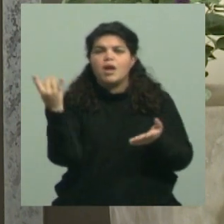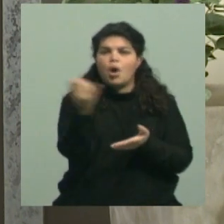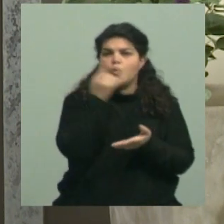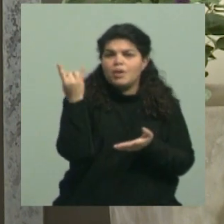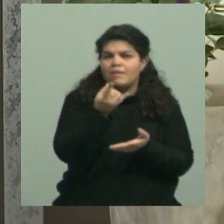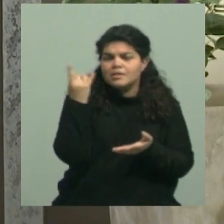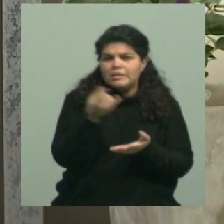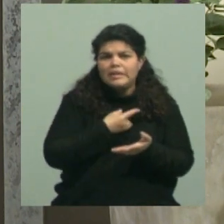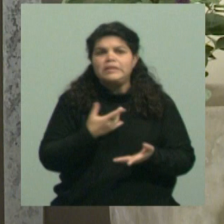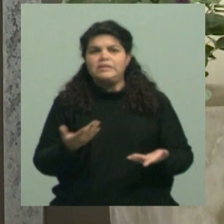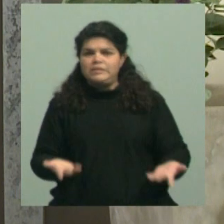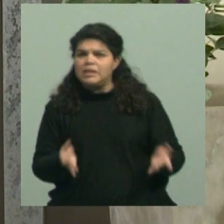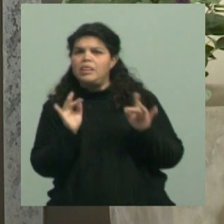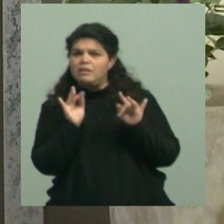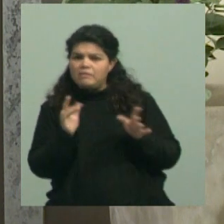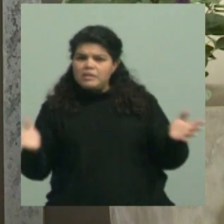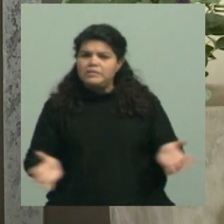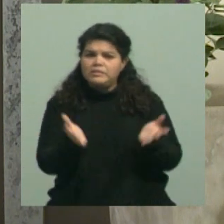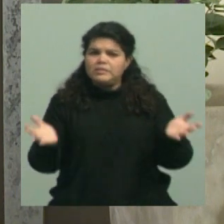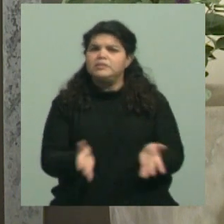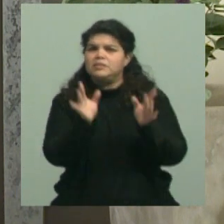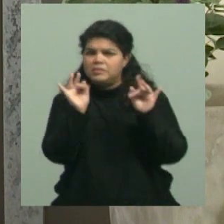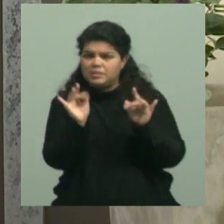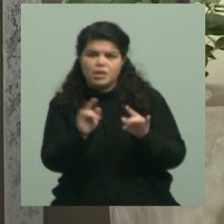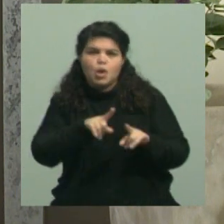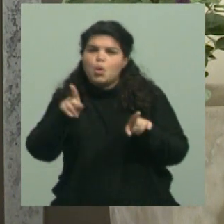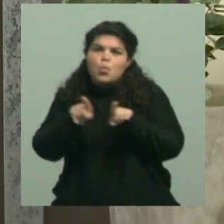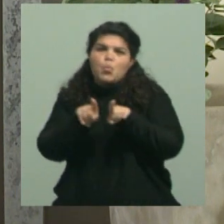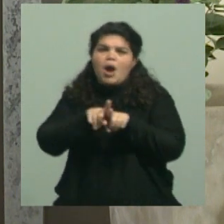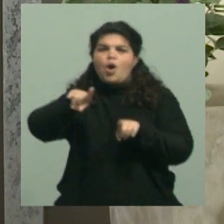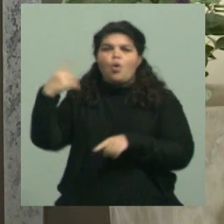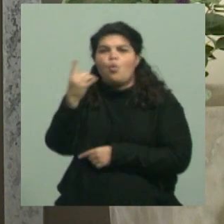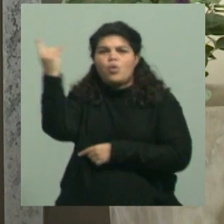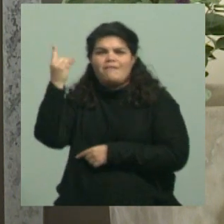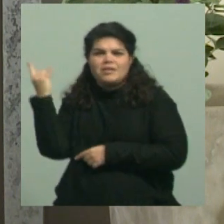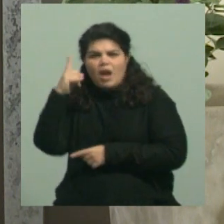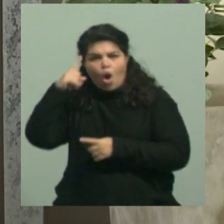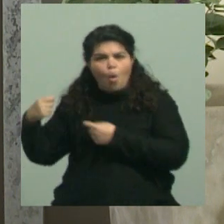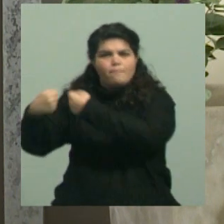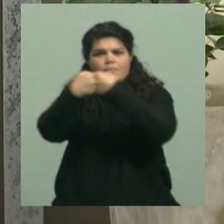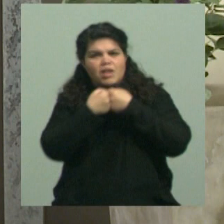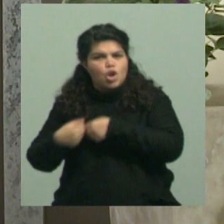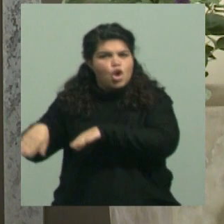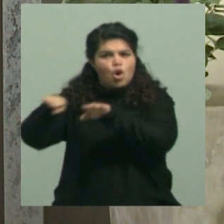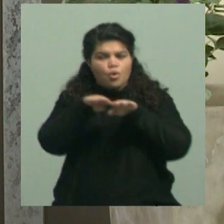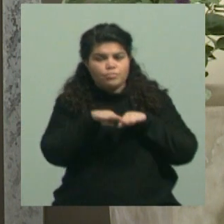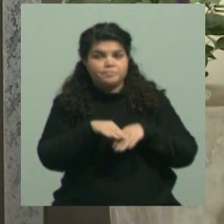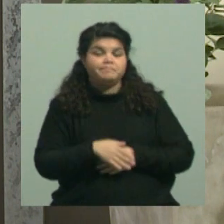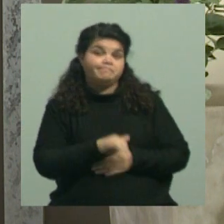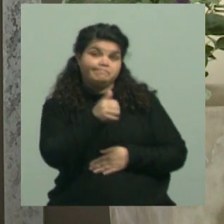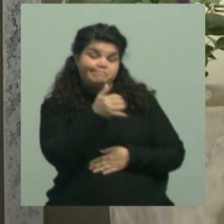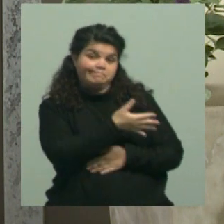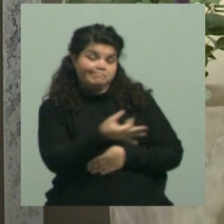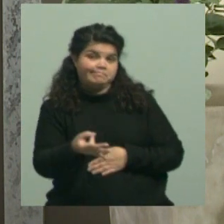lo dicen otros rectores de otras universidades, ¿no? Sí, esto es así, tal cual, y esto se expresa también en la